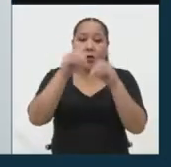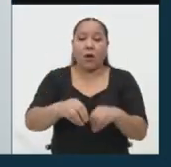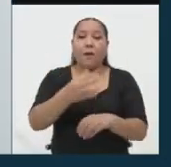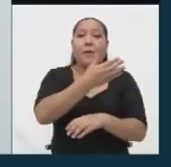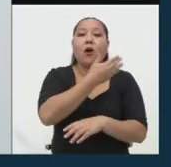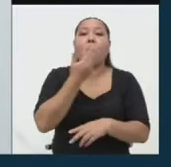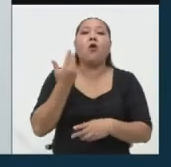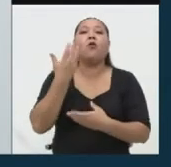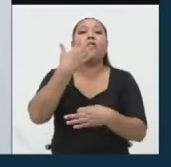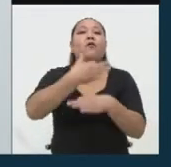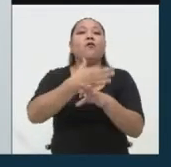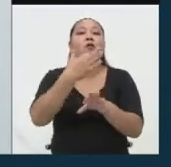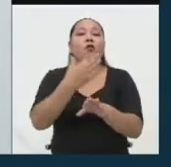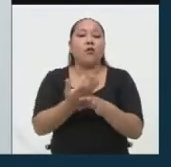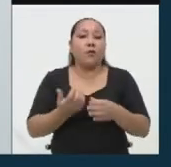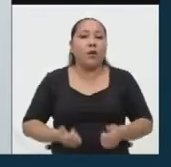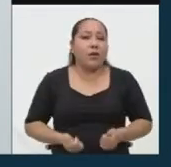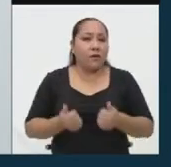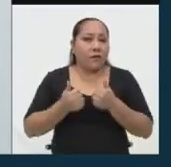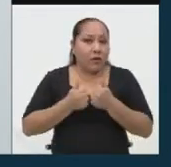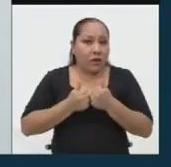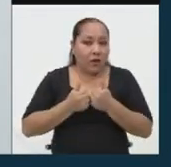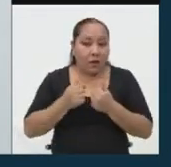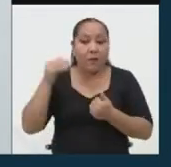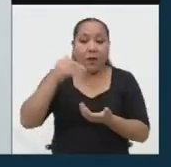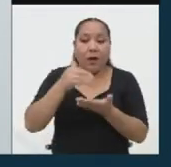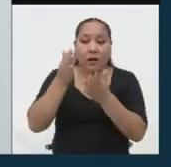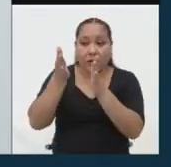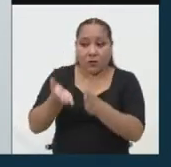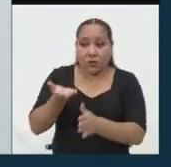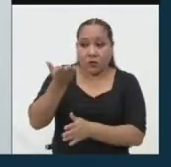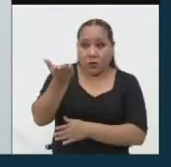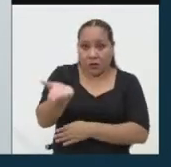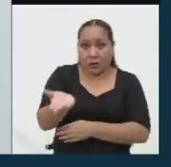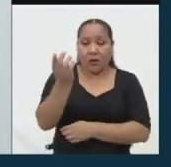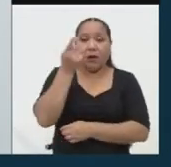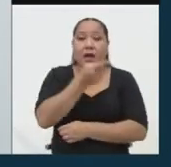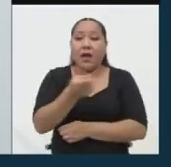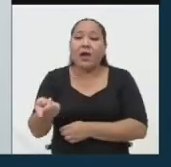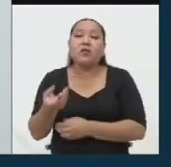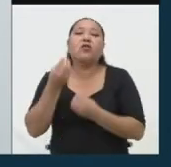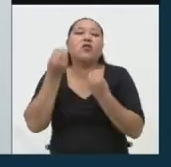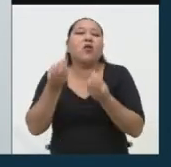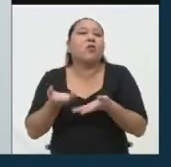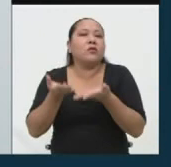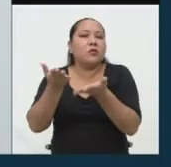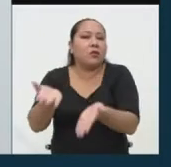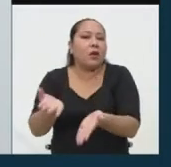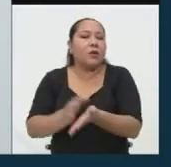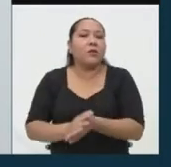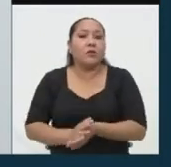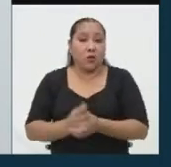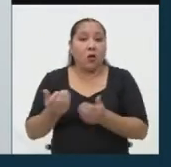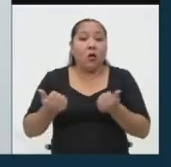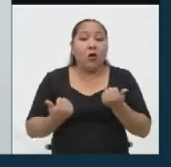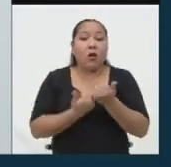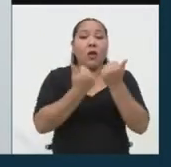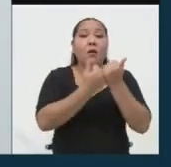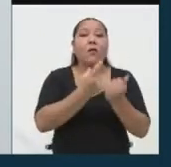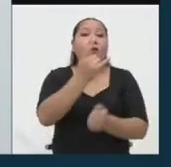mejor calidad de vida para el estudiante. Esto lo podemos hacer a través de nuestras universidades